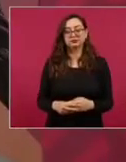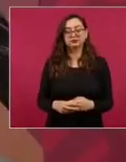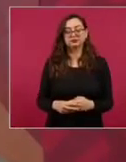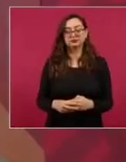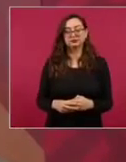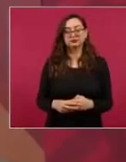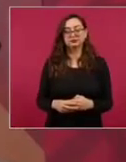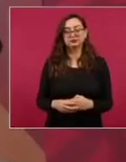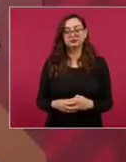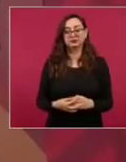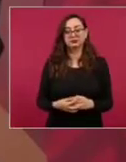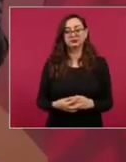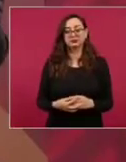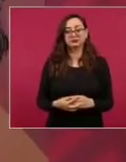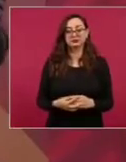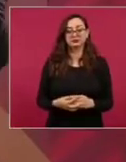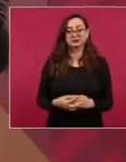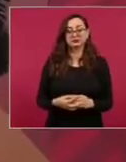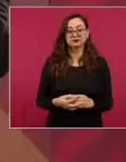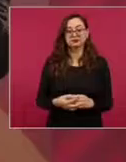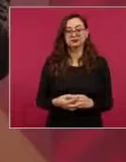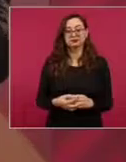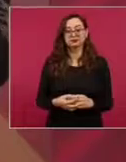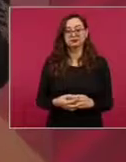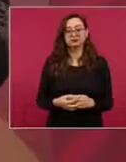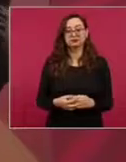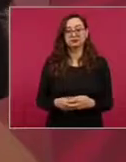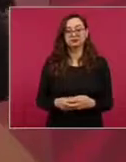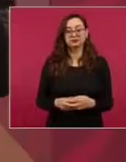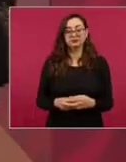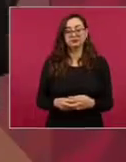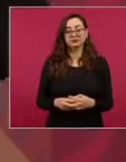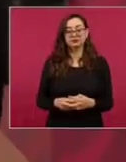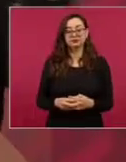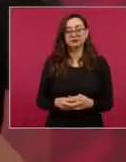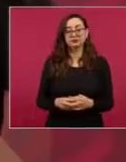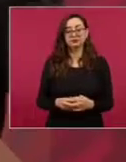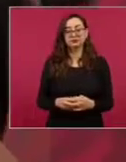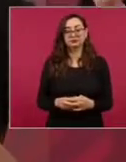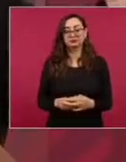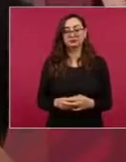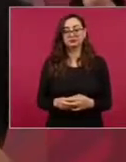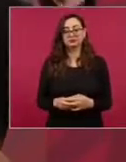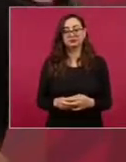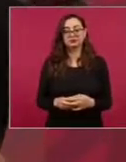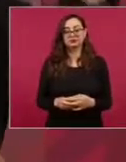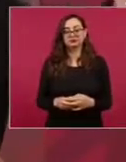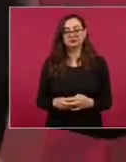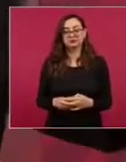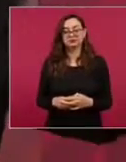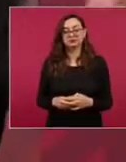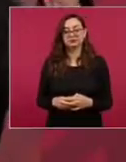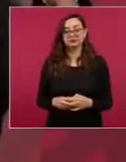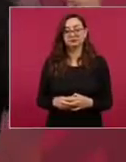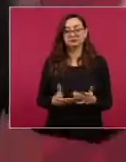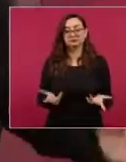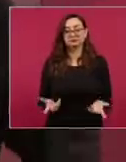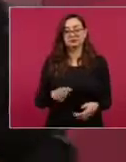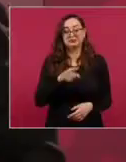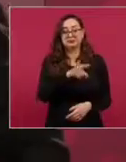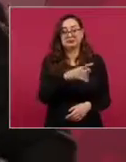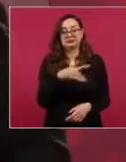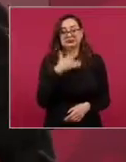Y cuando me imagino, ya siente que lo van a